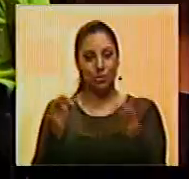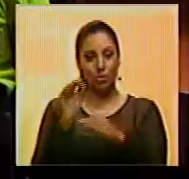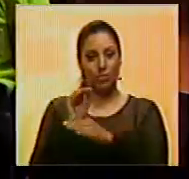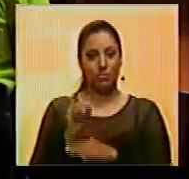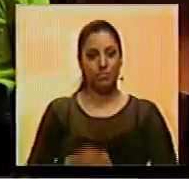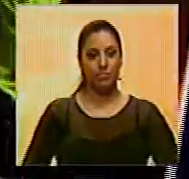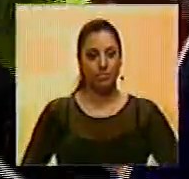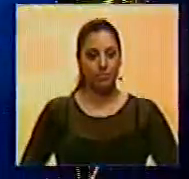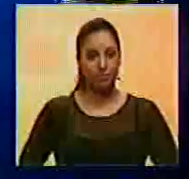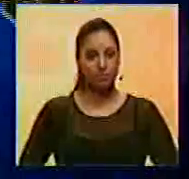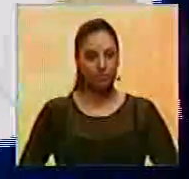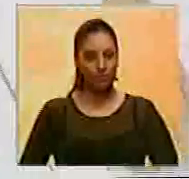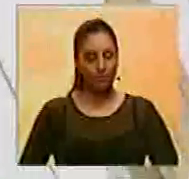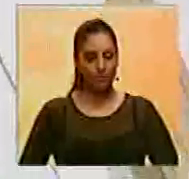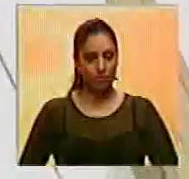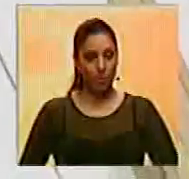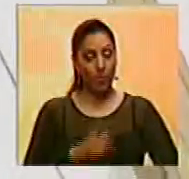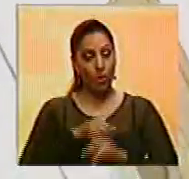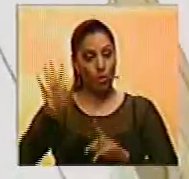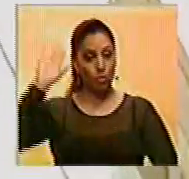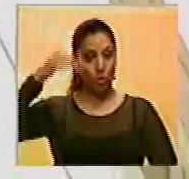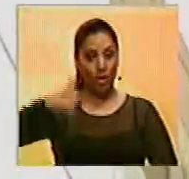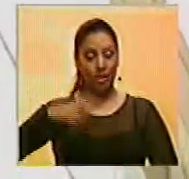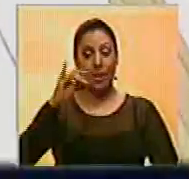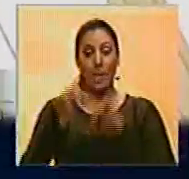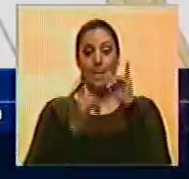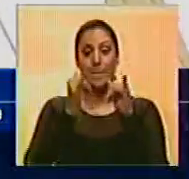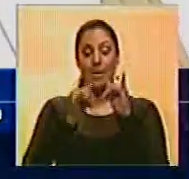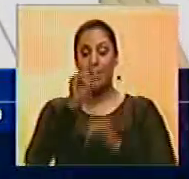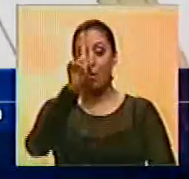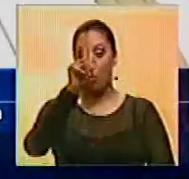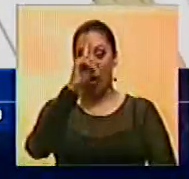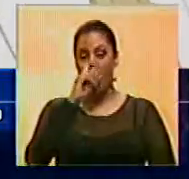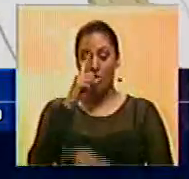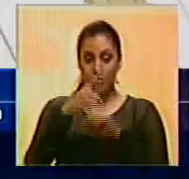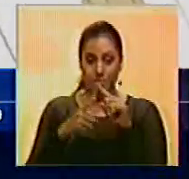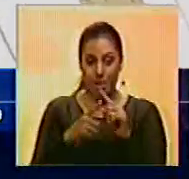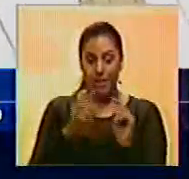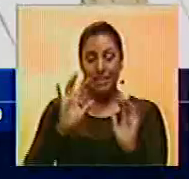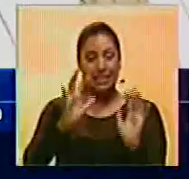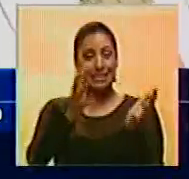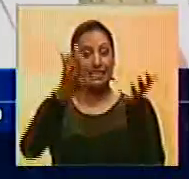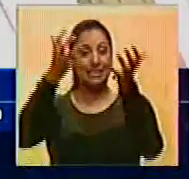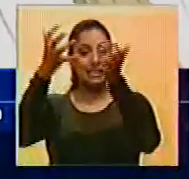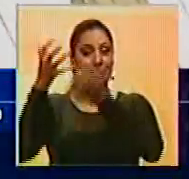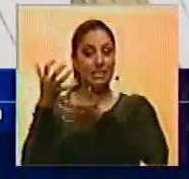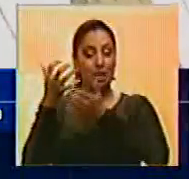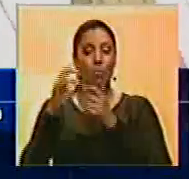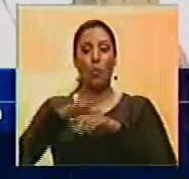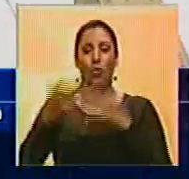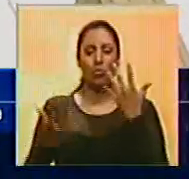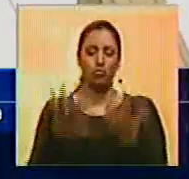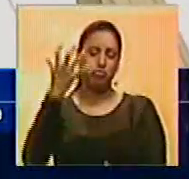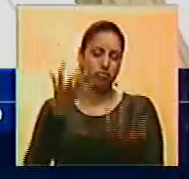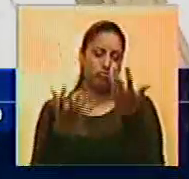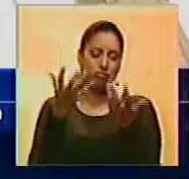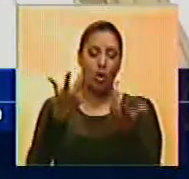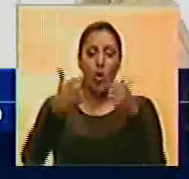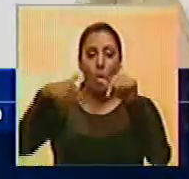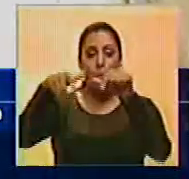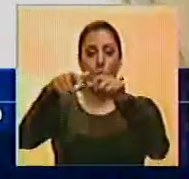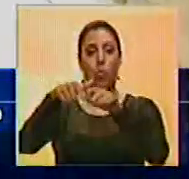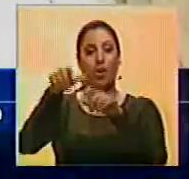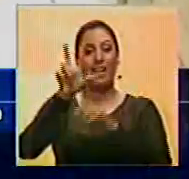seguridad. En Argentina, una bebé de año y medio fue rescatada durante un incendio producido en un